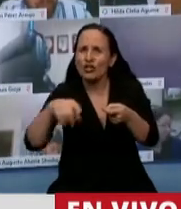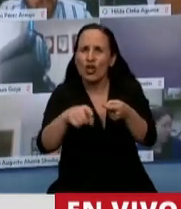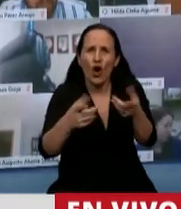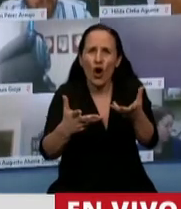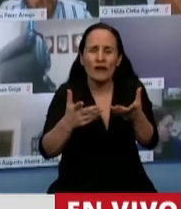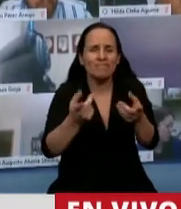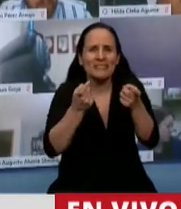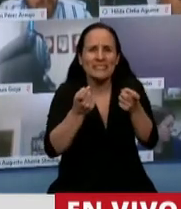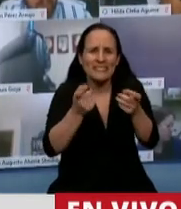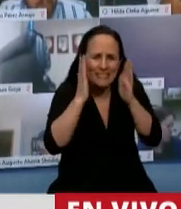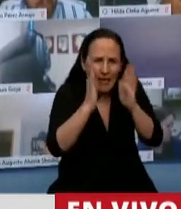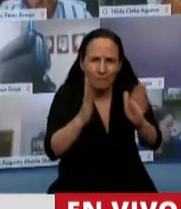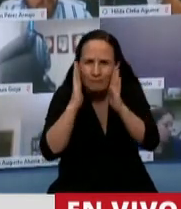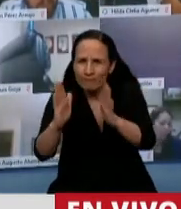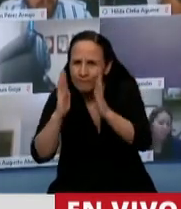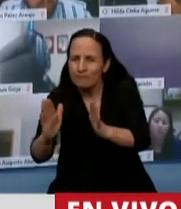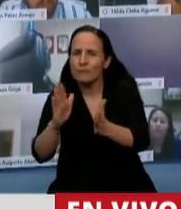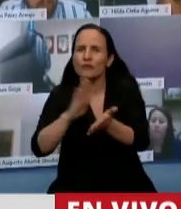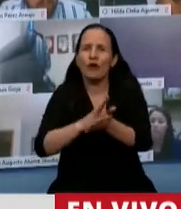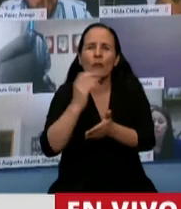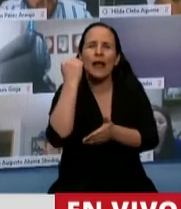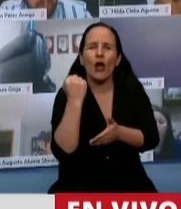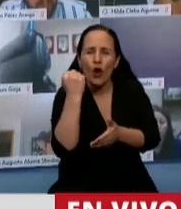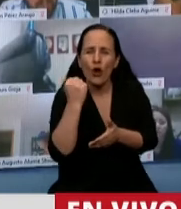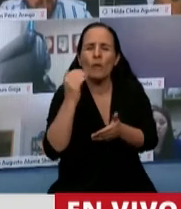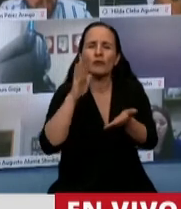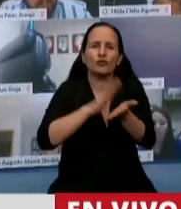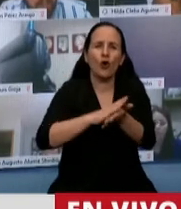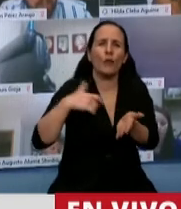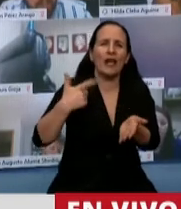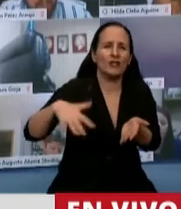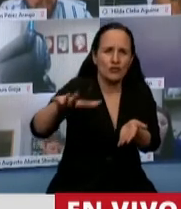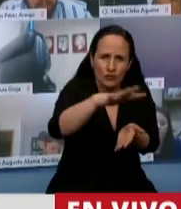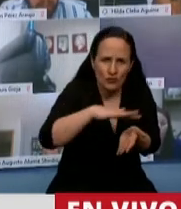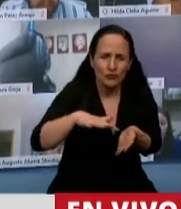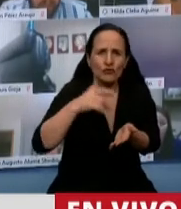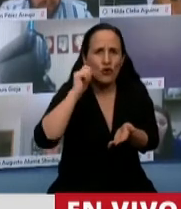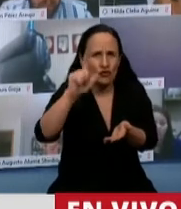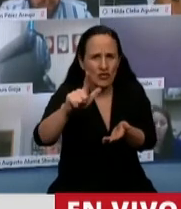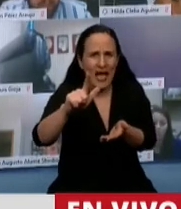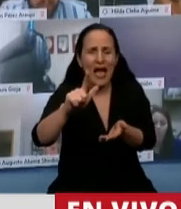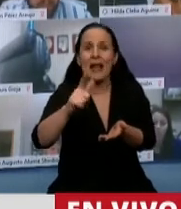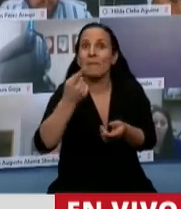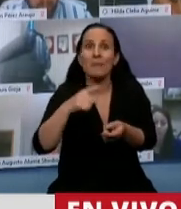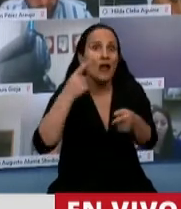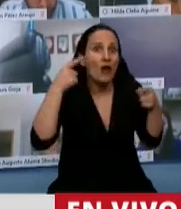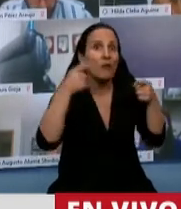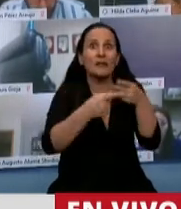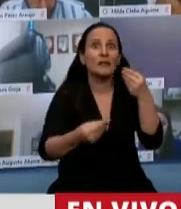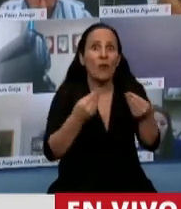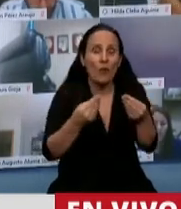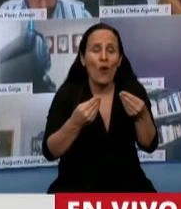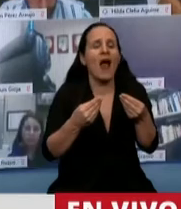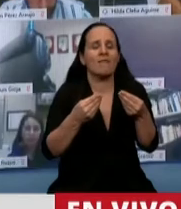la atención desde el punto de vista económico y social, pero también estamos convencidos que el camino y la senda del crecimiento que nuestro gobierno está